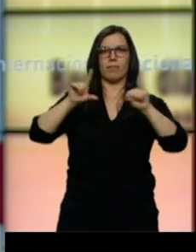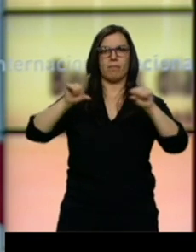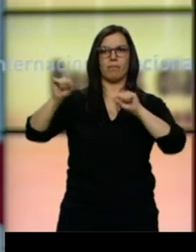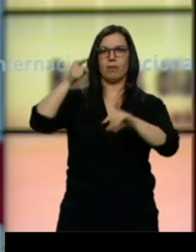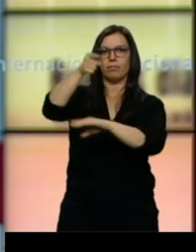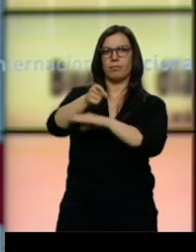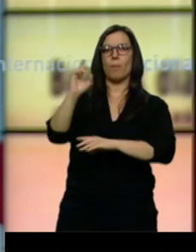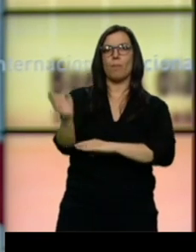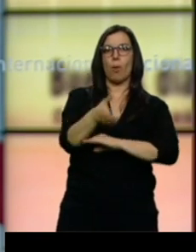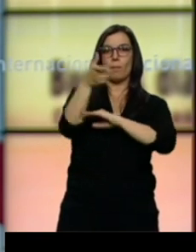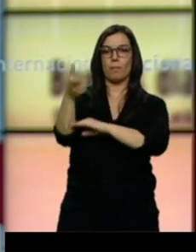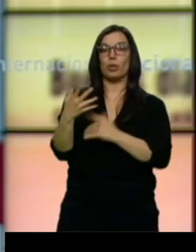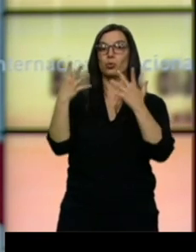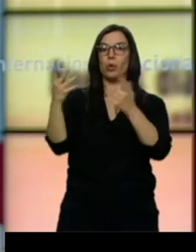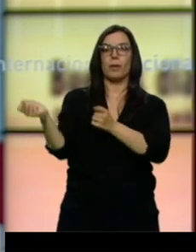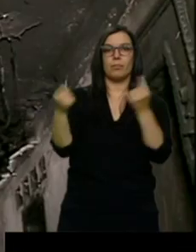fueron trasladadas al hospital.